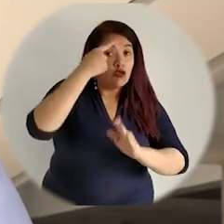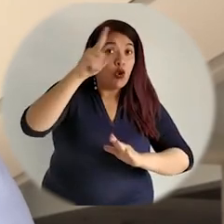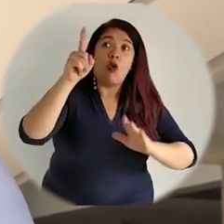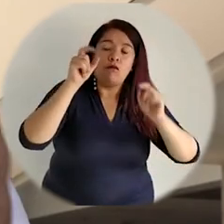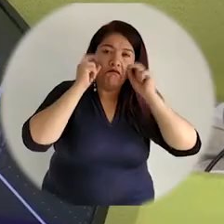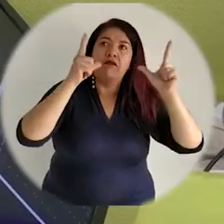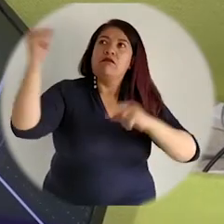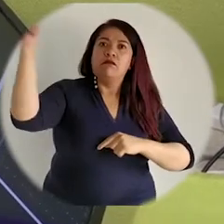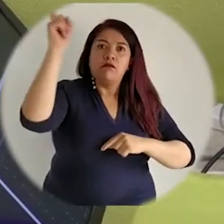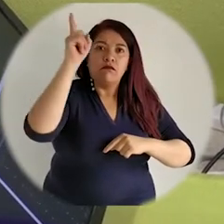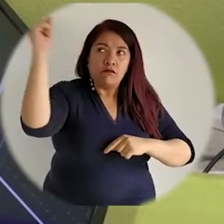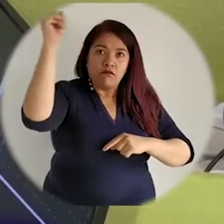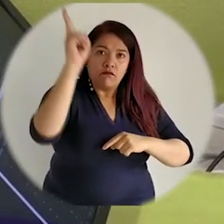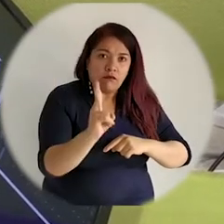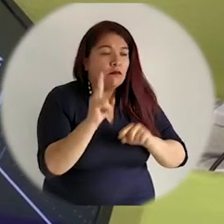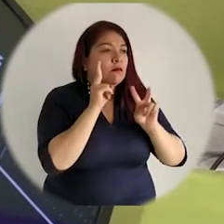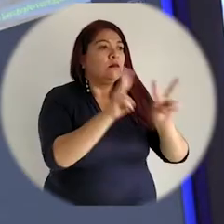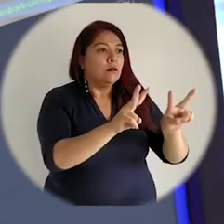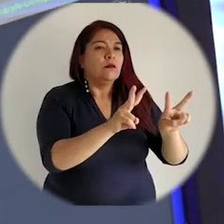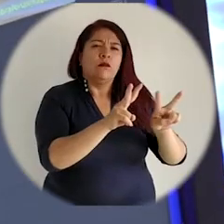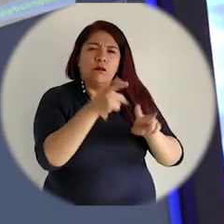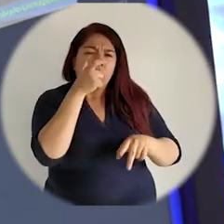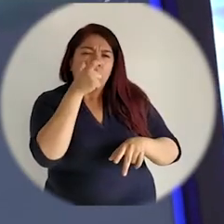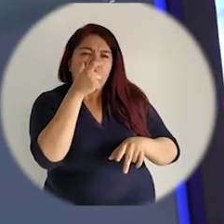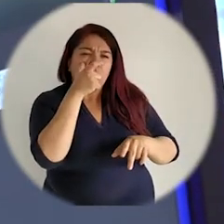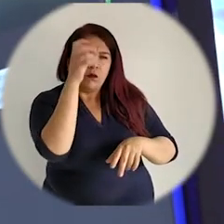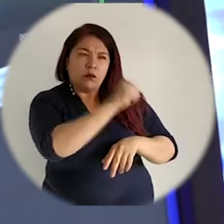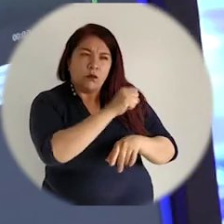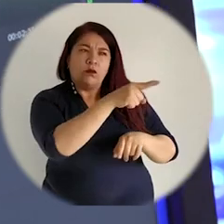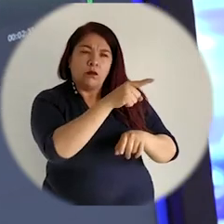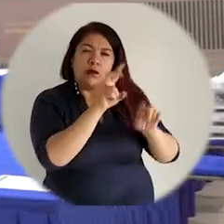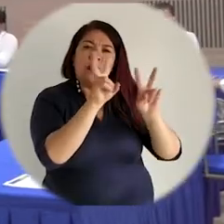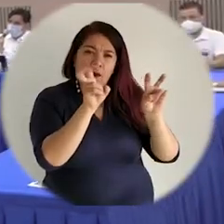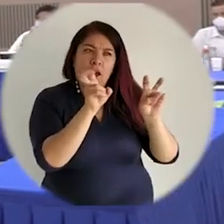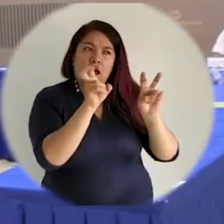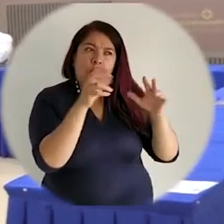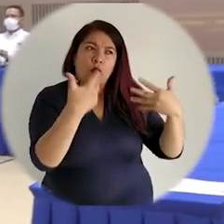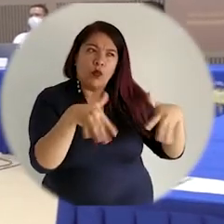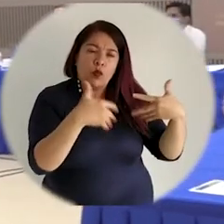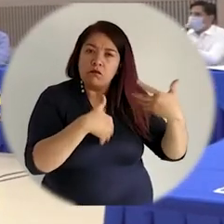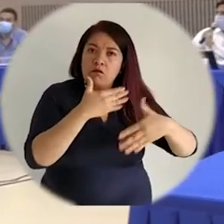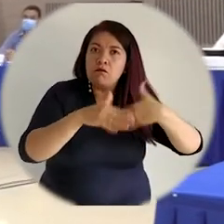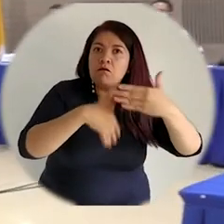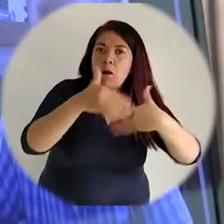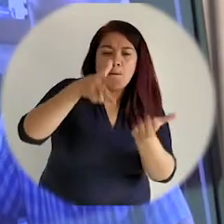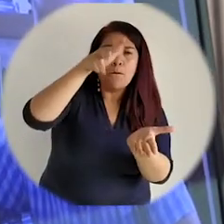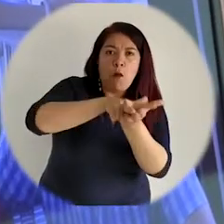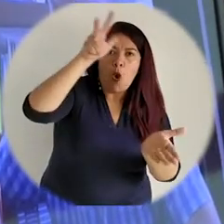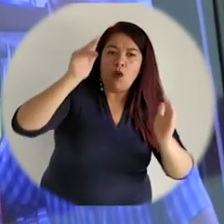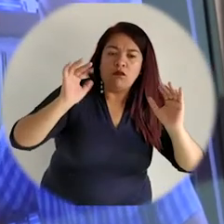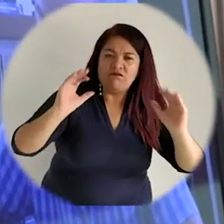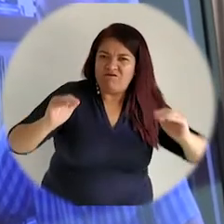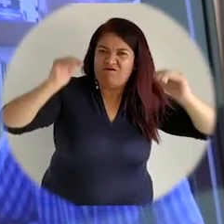visita de manera inédita en el tema virtual, una visita de verificación de pares académicos para la